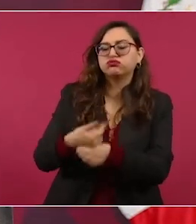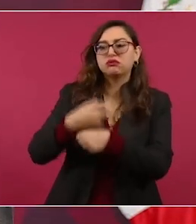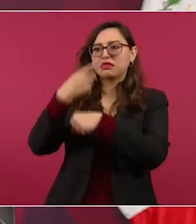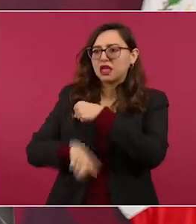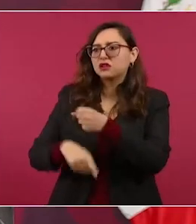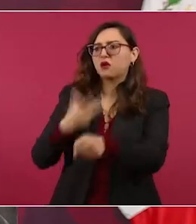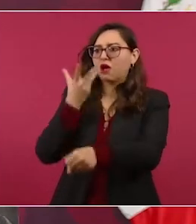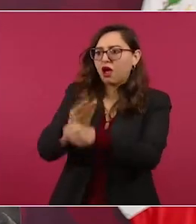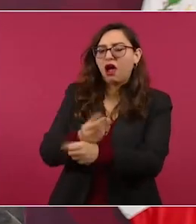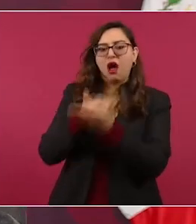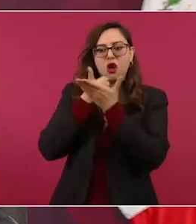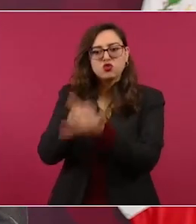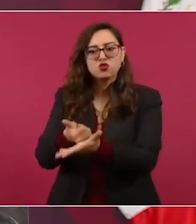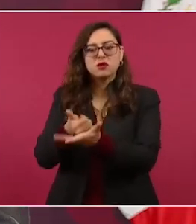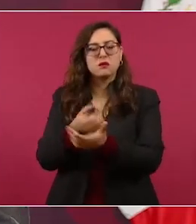Por ejemplo,